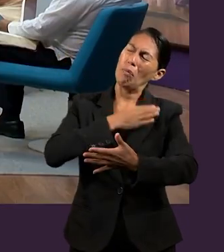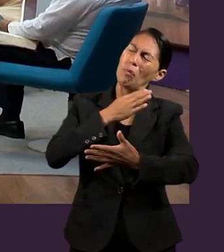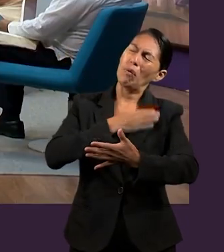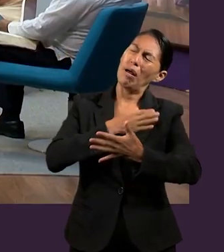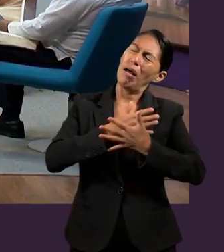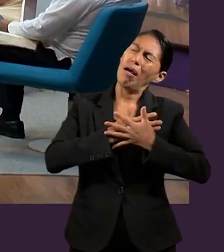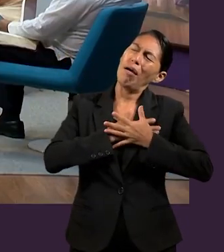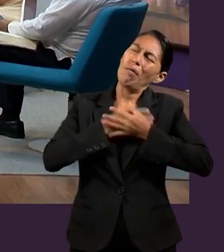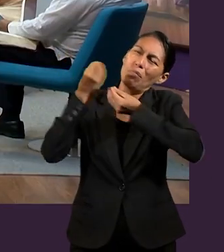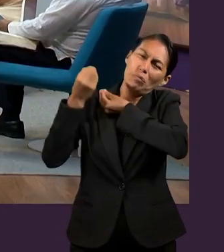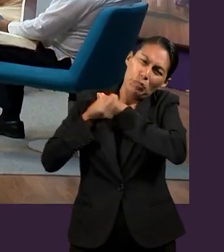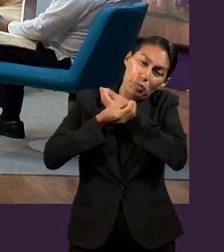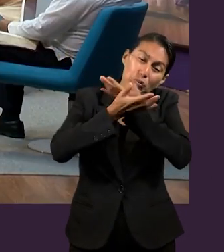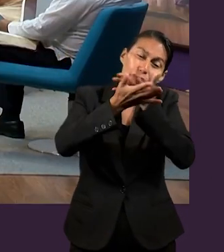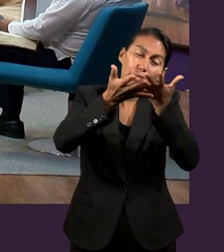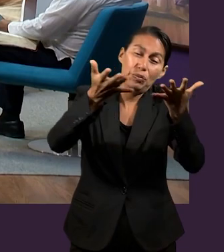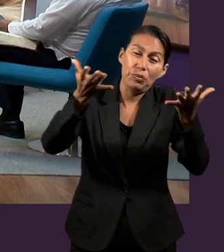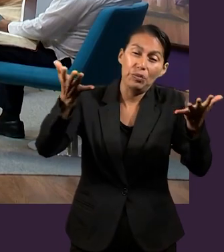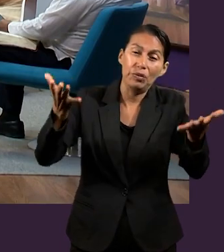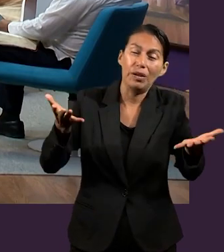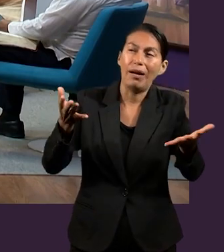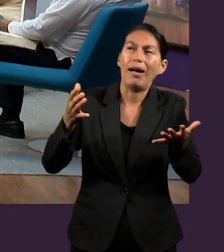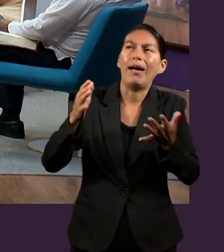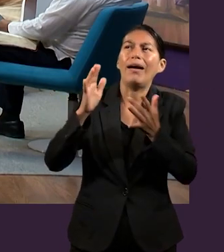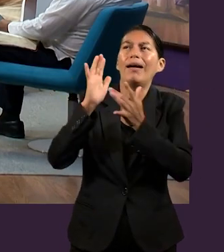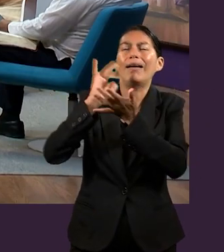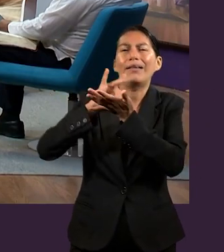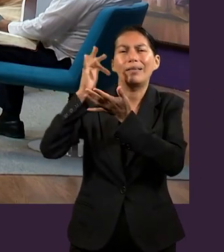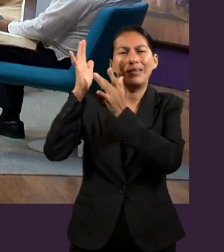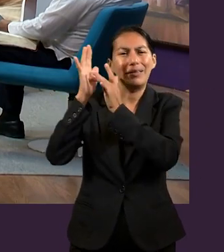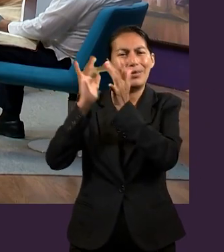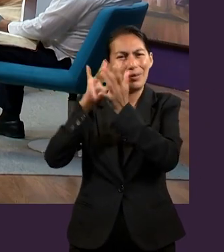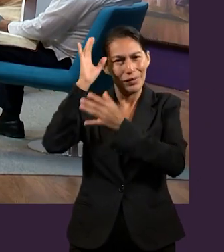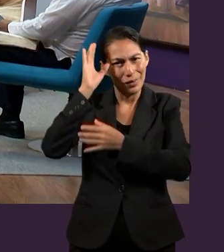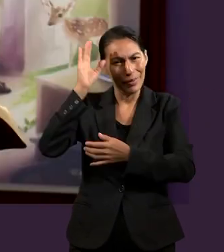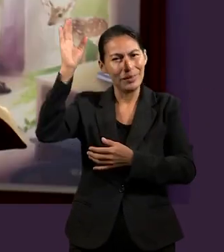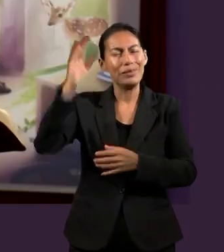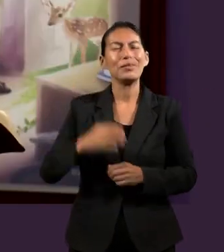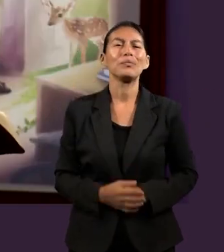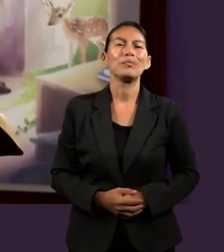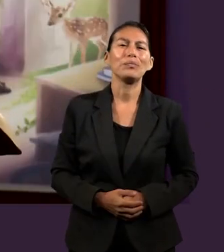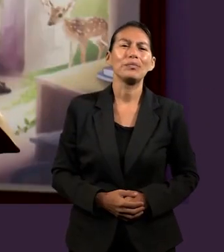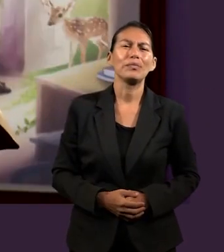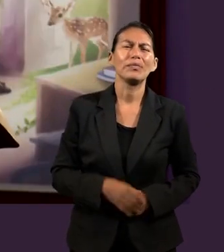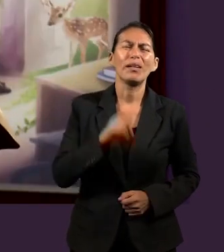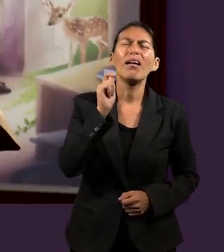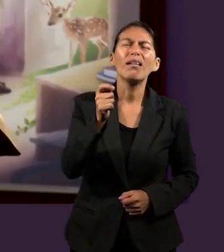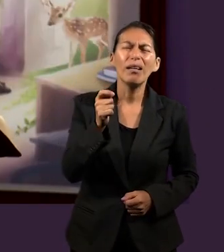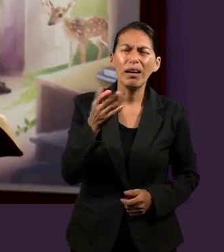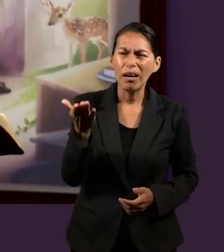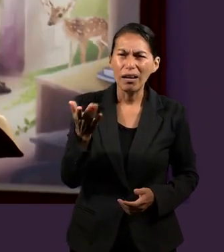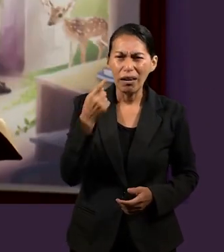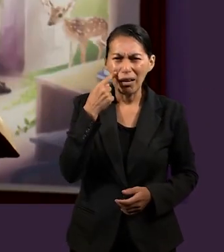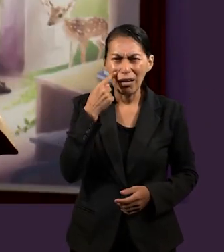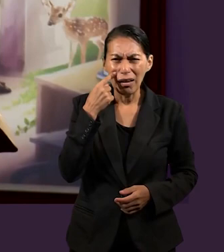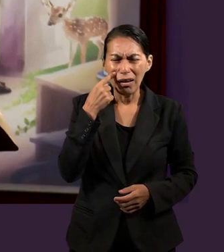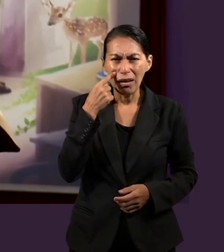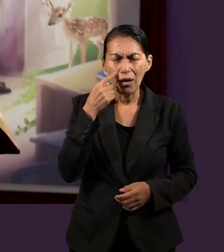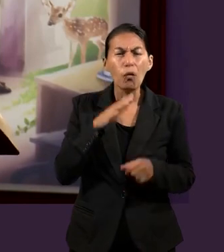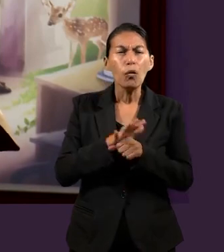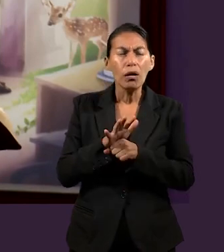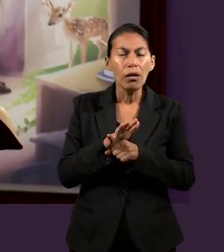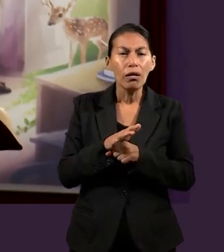¿Qué podemos encontrar aquí? Es decir, ya Cristo nos sacó de lo pasado,